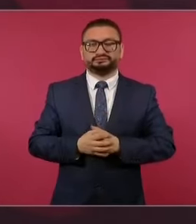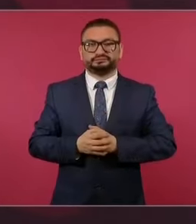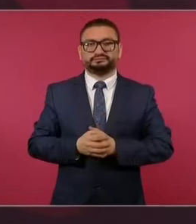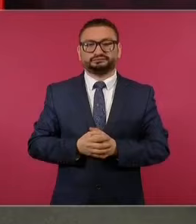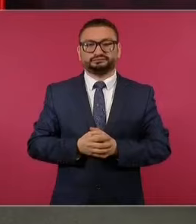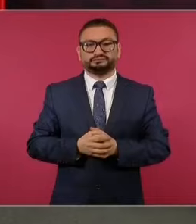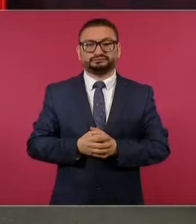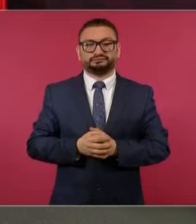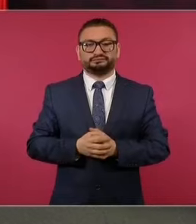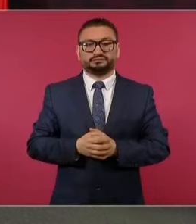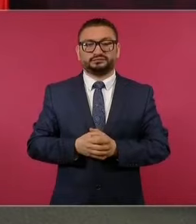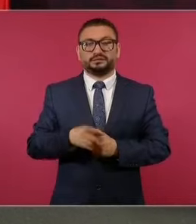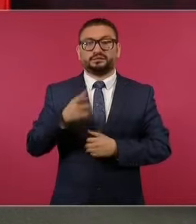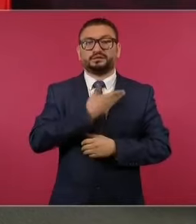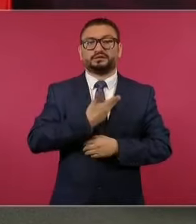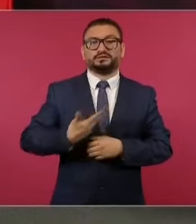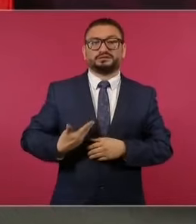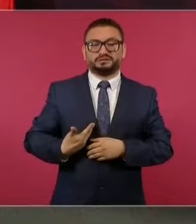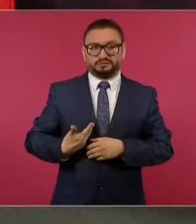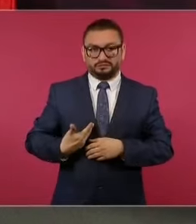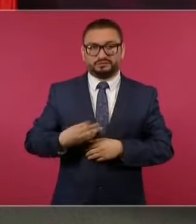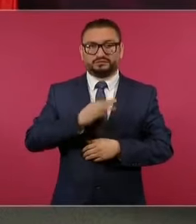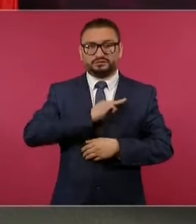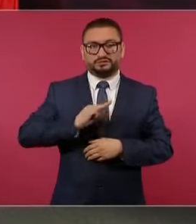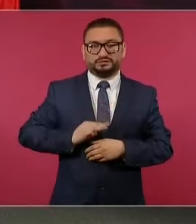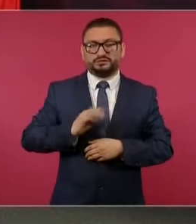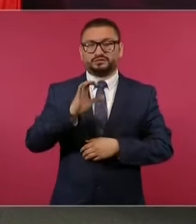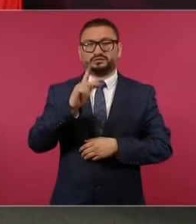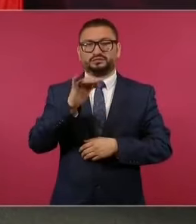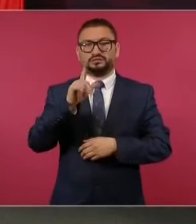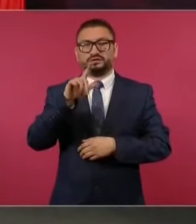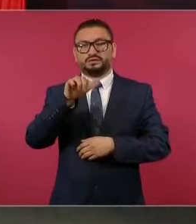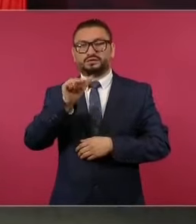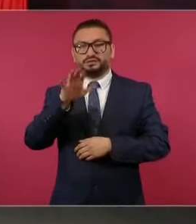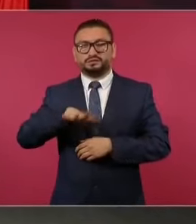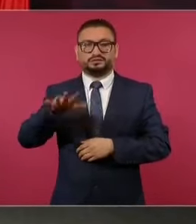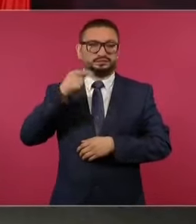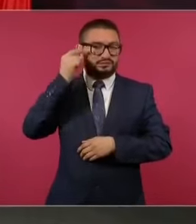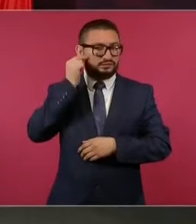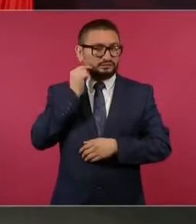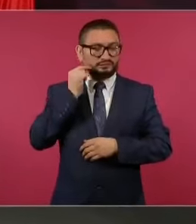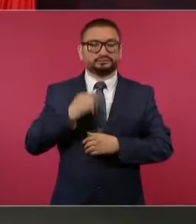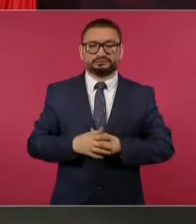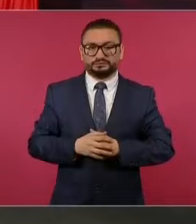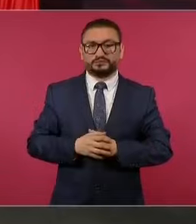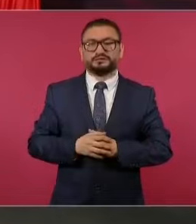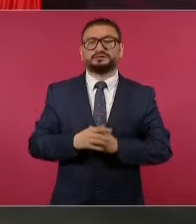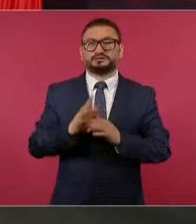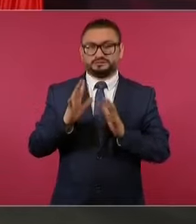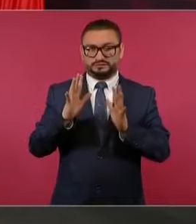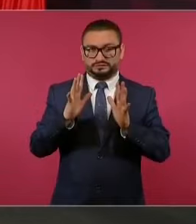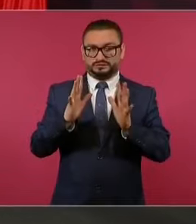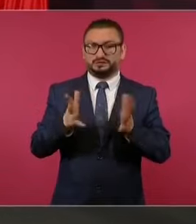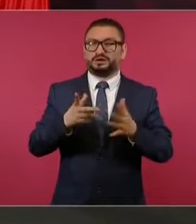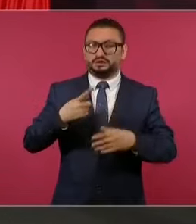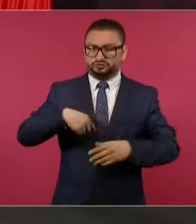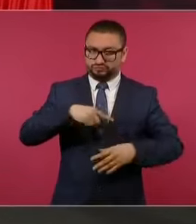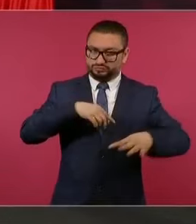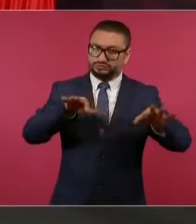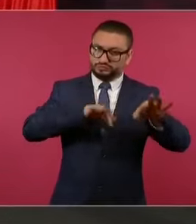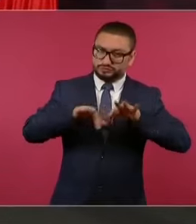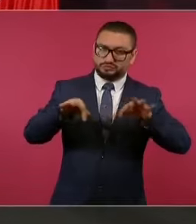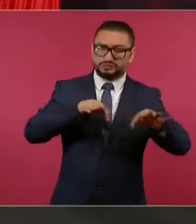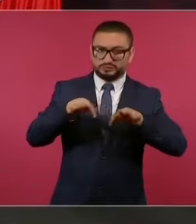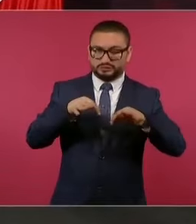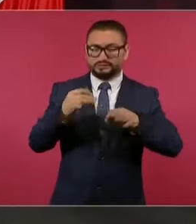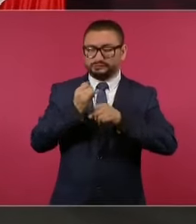Presidente, presidente municipal Copala de la Costa Chica de Guerrero, ya estamos trabajando en la